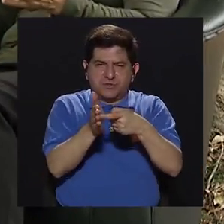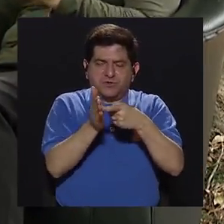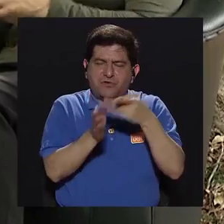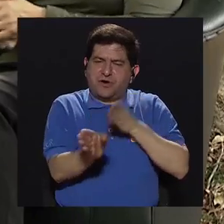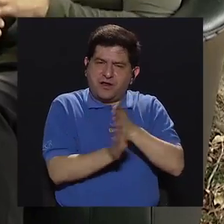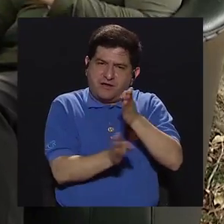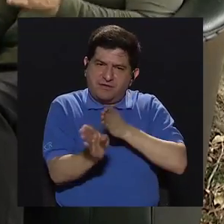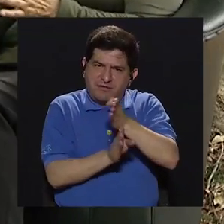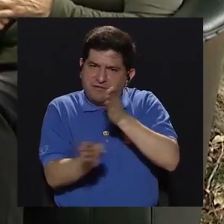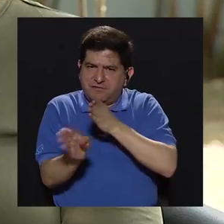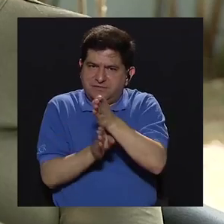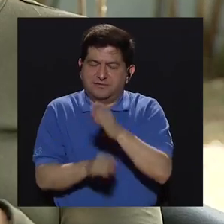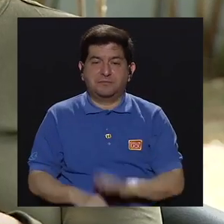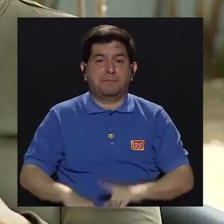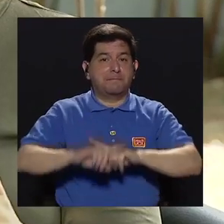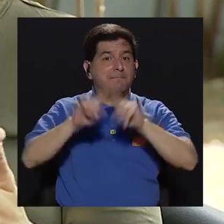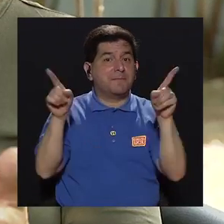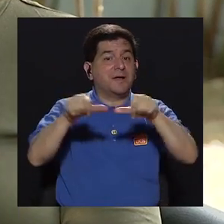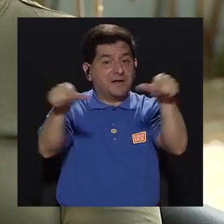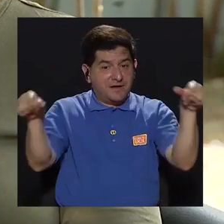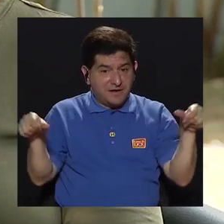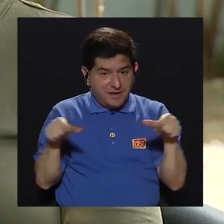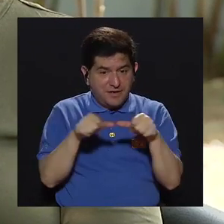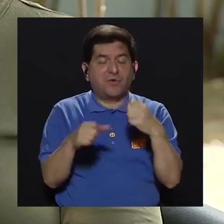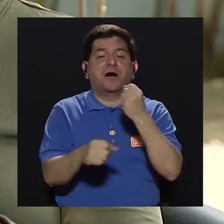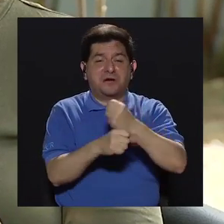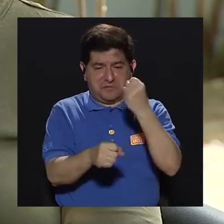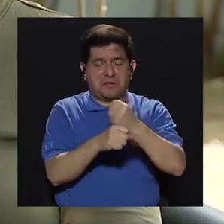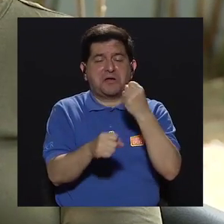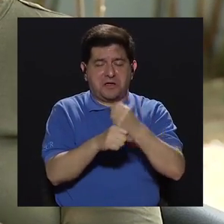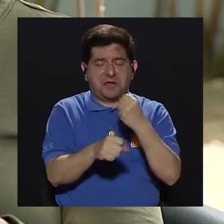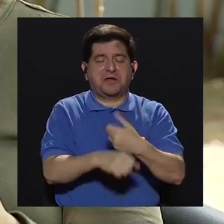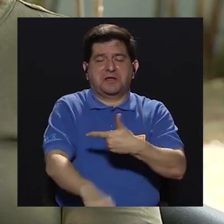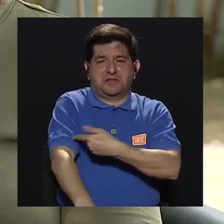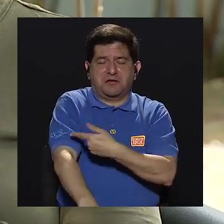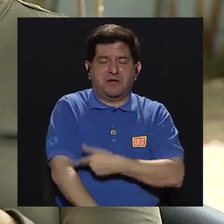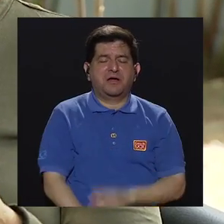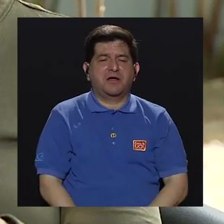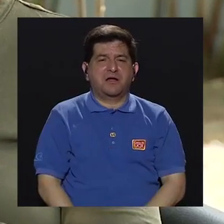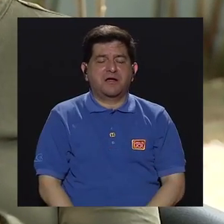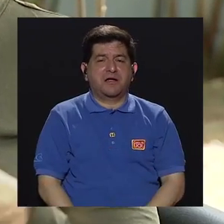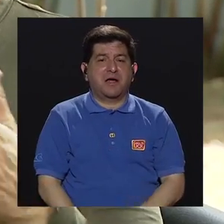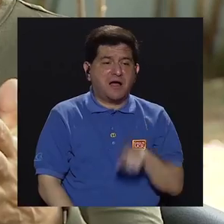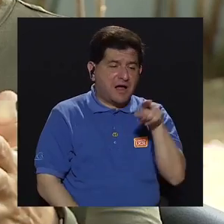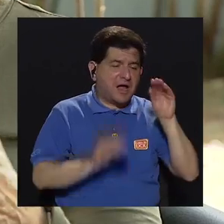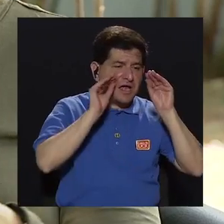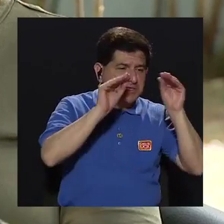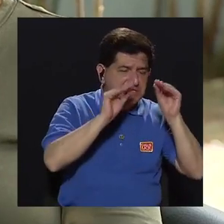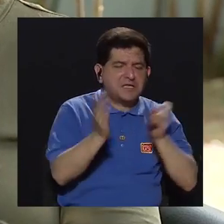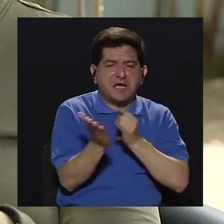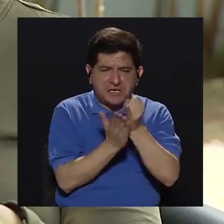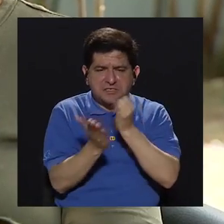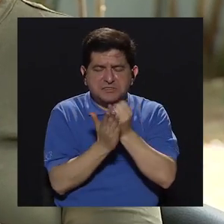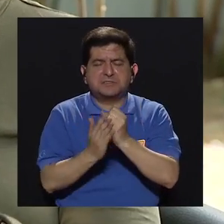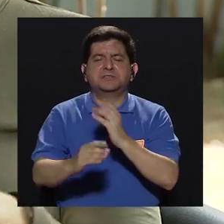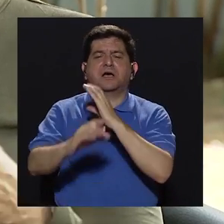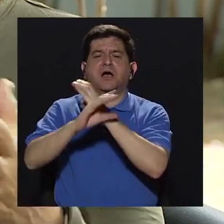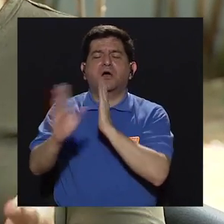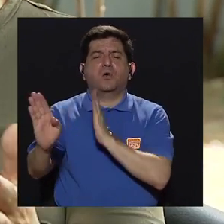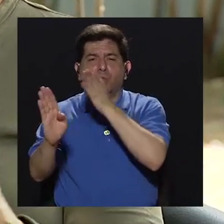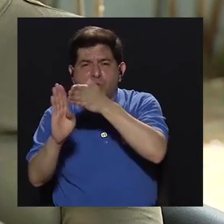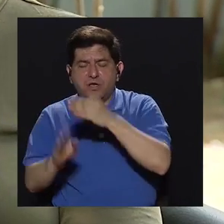de su carrera. Entonces, pero es una de las áreas de desempeño de enfermería, la docencia, la investigación, el cuidado directo también,